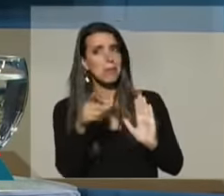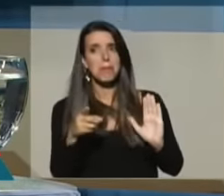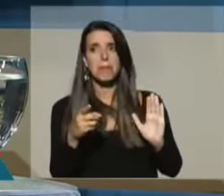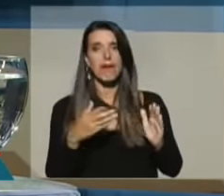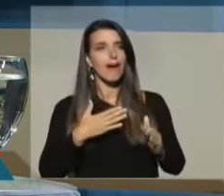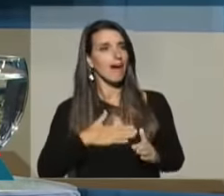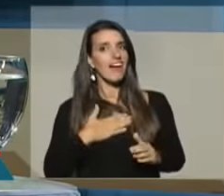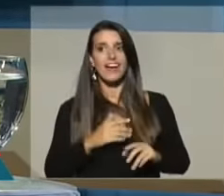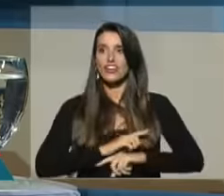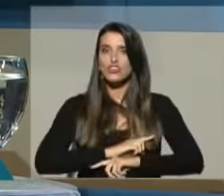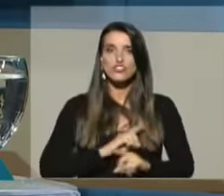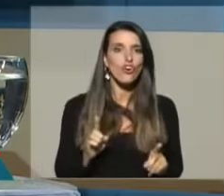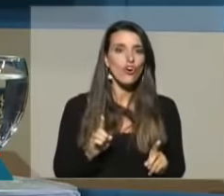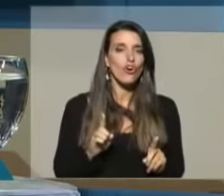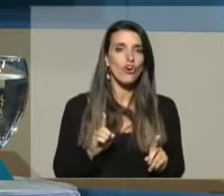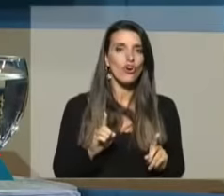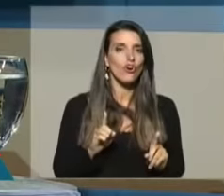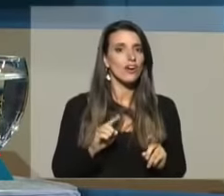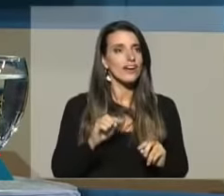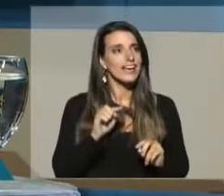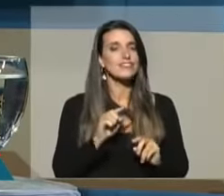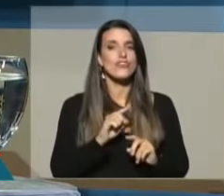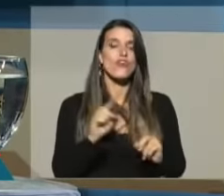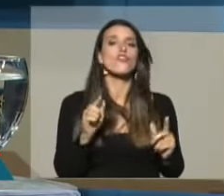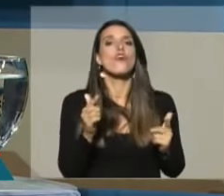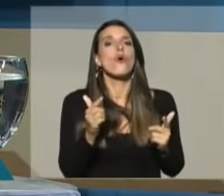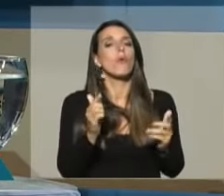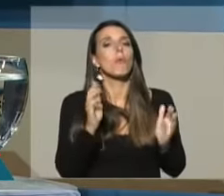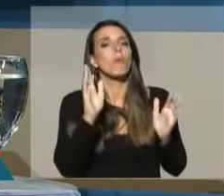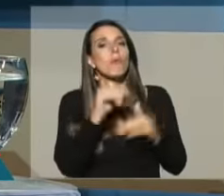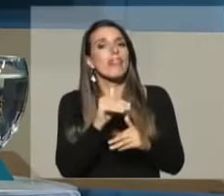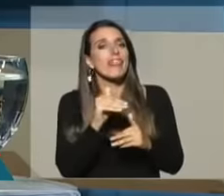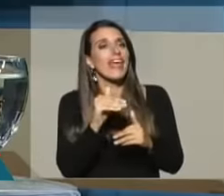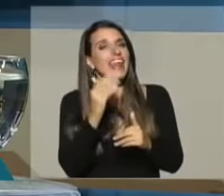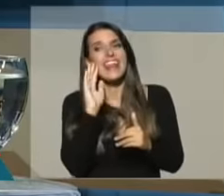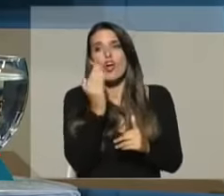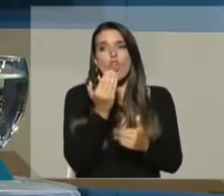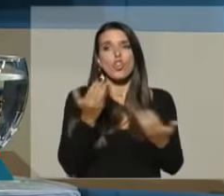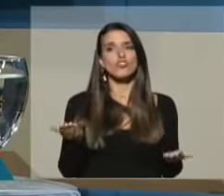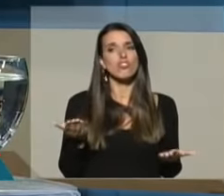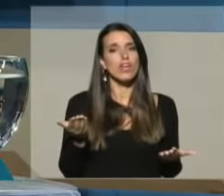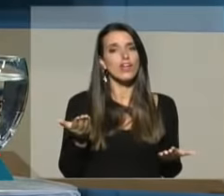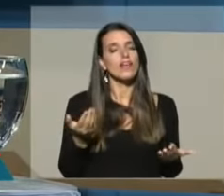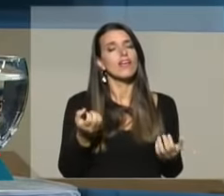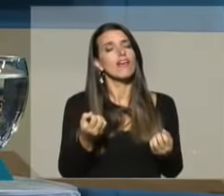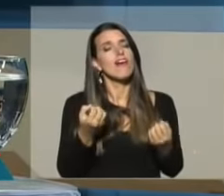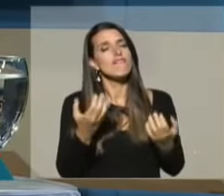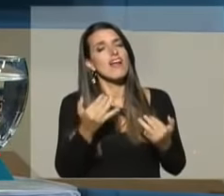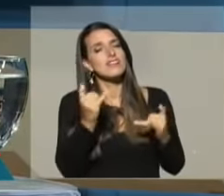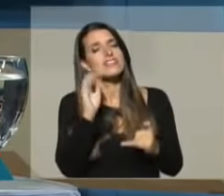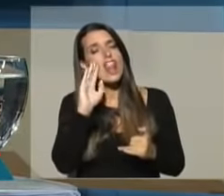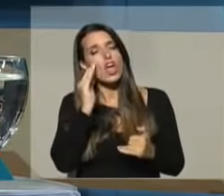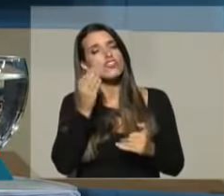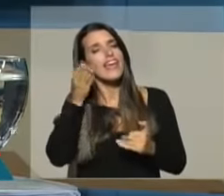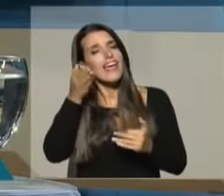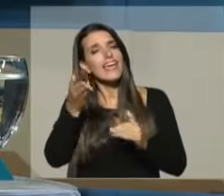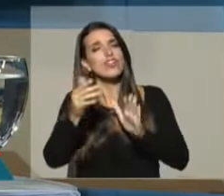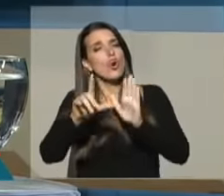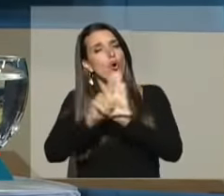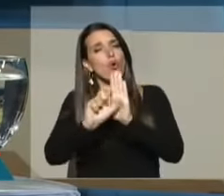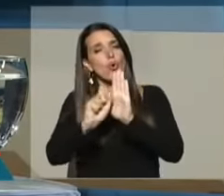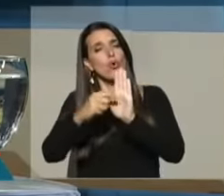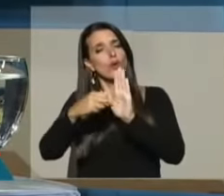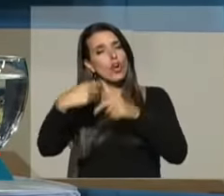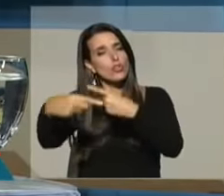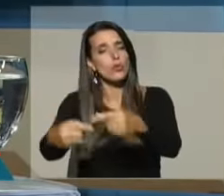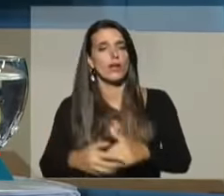los satisface y eso no tienen la condición de poderlo reconocer. Creo que vale la pena reconocer que este es el camino que se